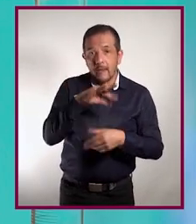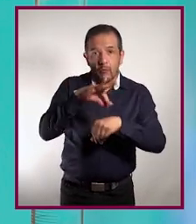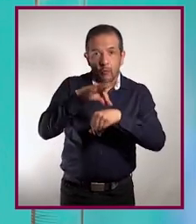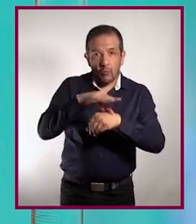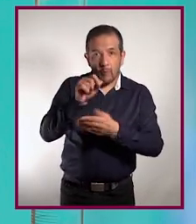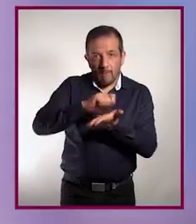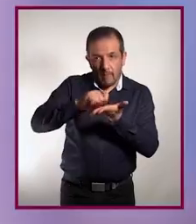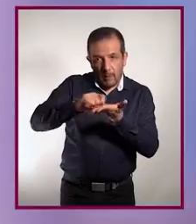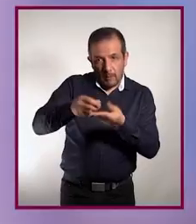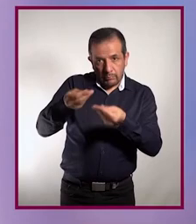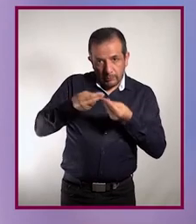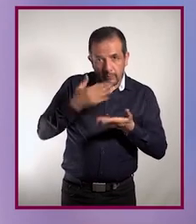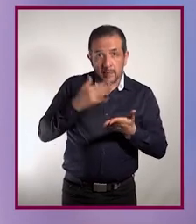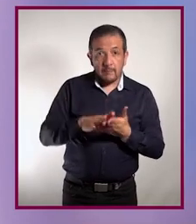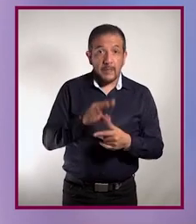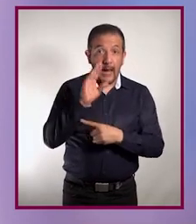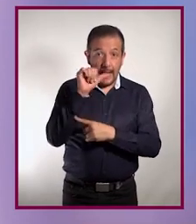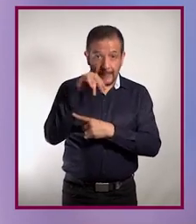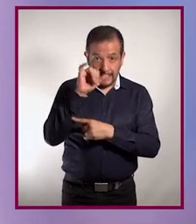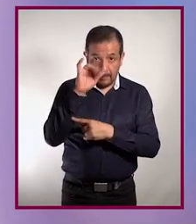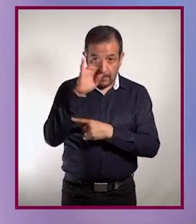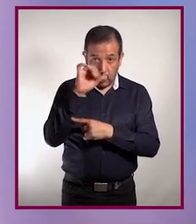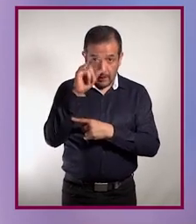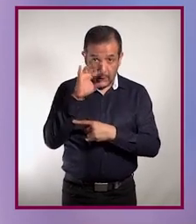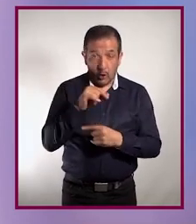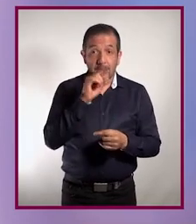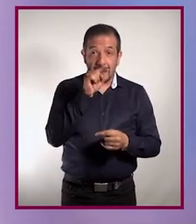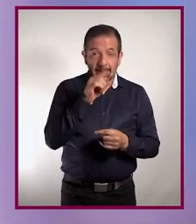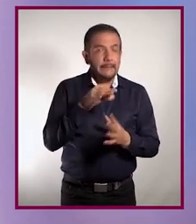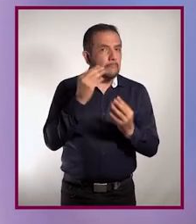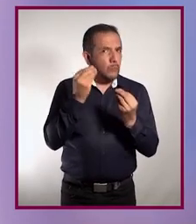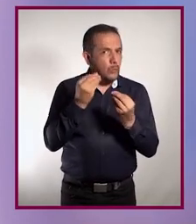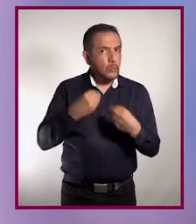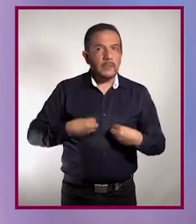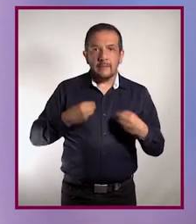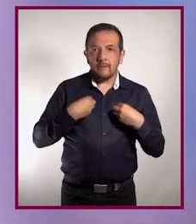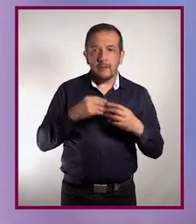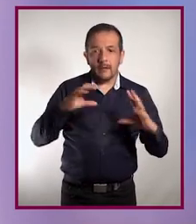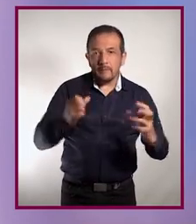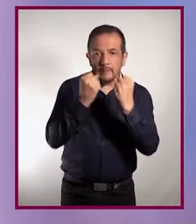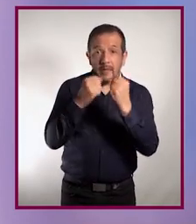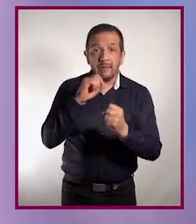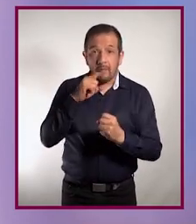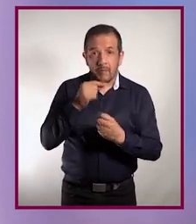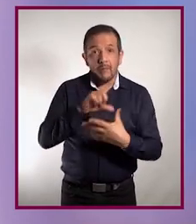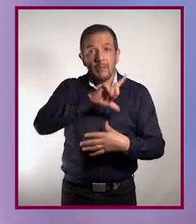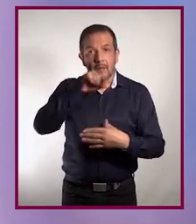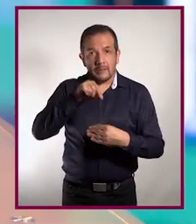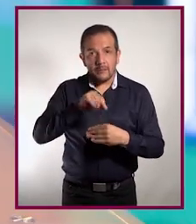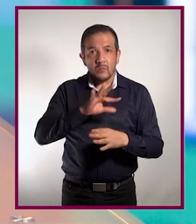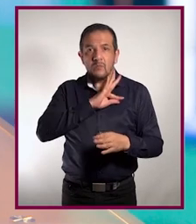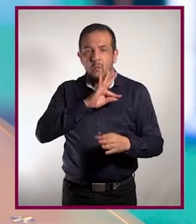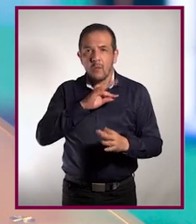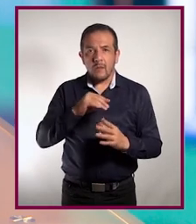doctor de confianza. Si bien los antibióticos han salvado muchas vidas, también pueden tener efectos secundarios. Además,